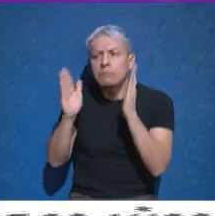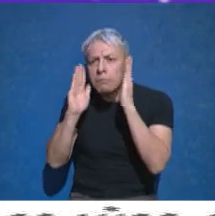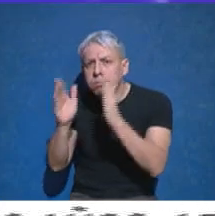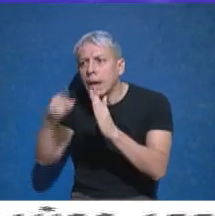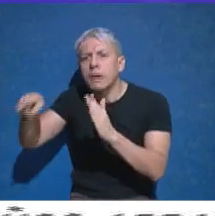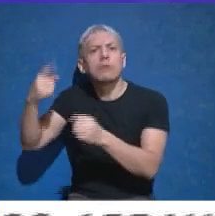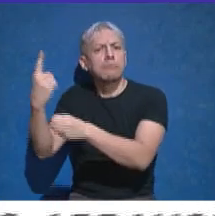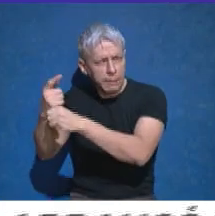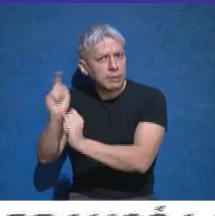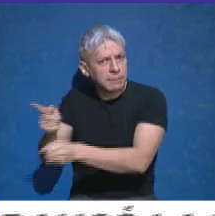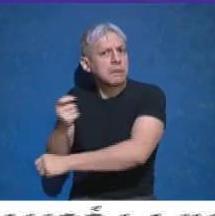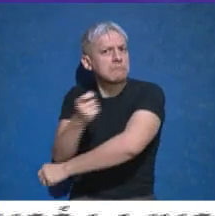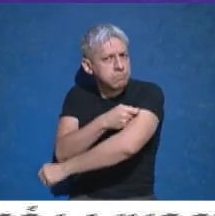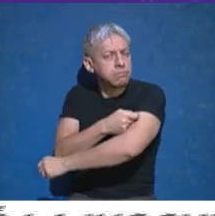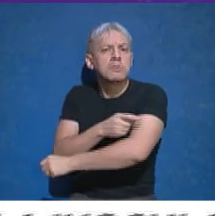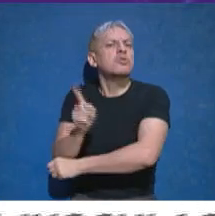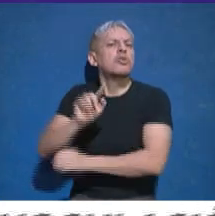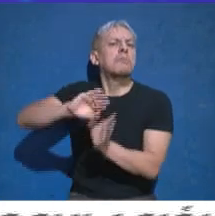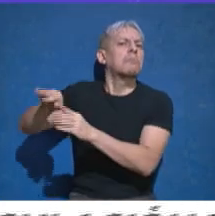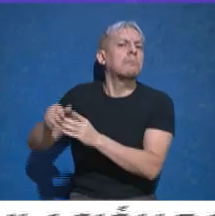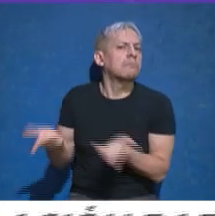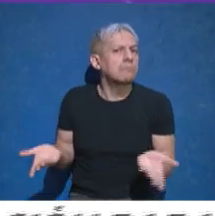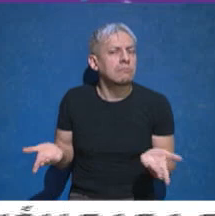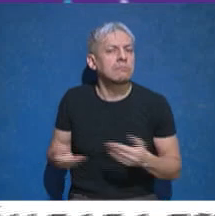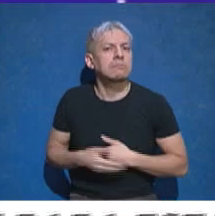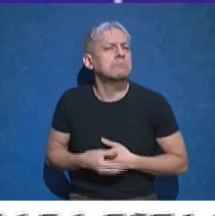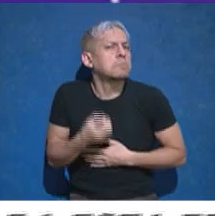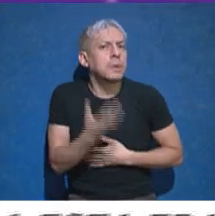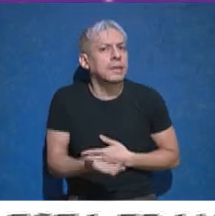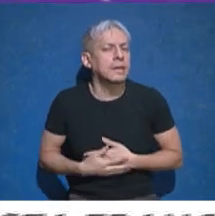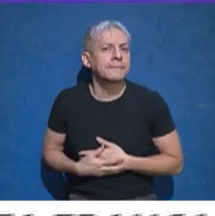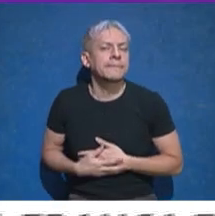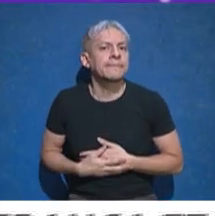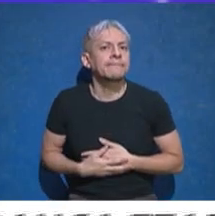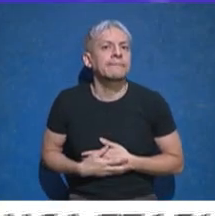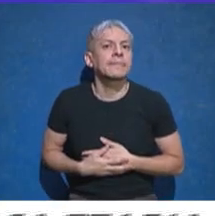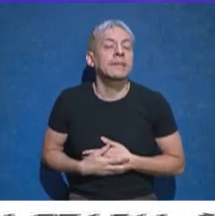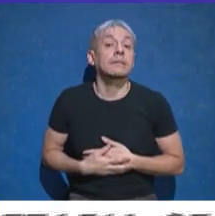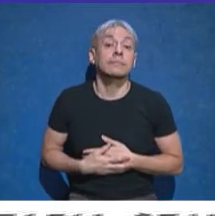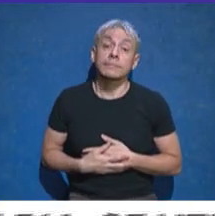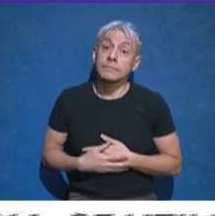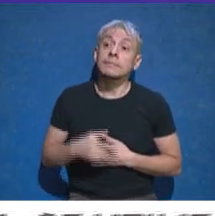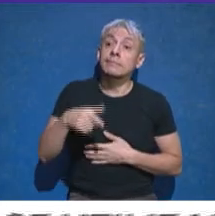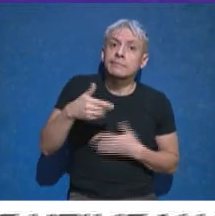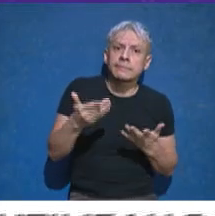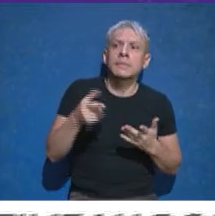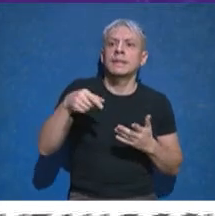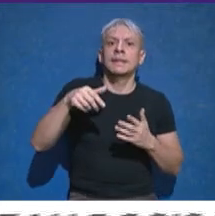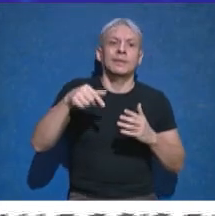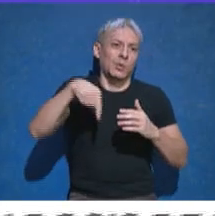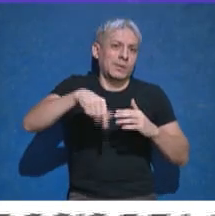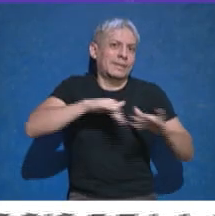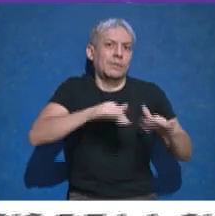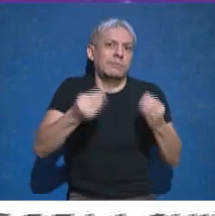Sí se las va a ir priorizando. Lo que pasa es que acá, digamos, en esta situación en donde las vacunas están llegando no a la